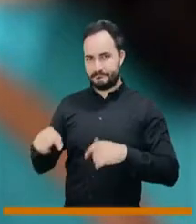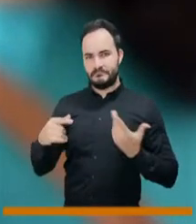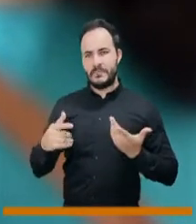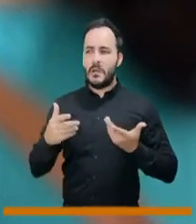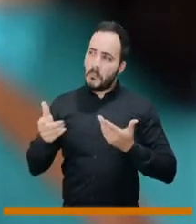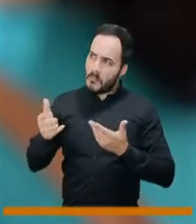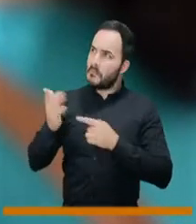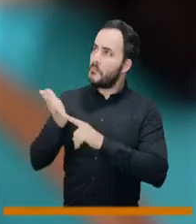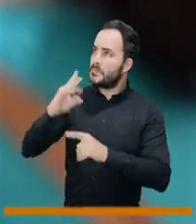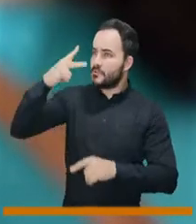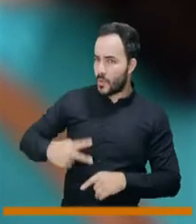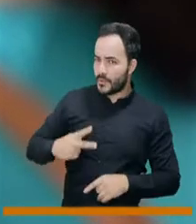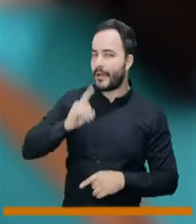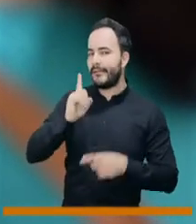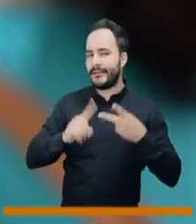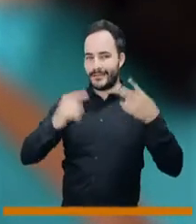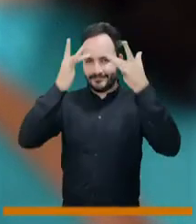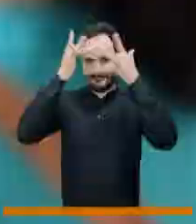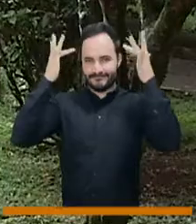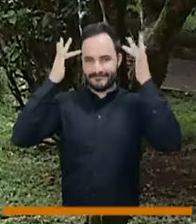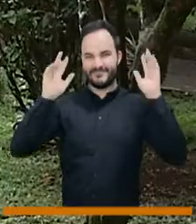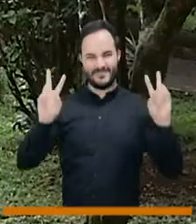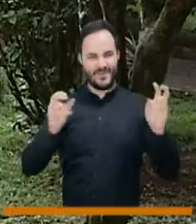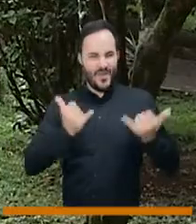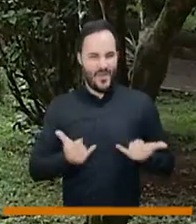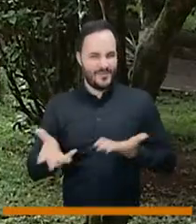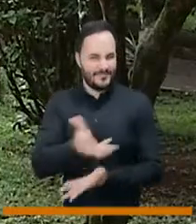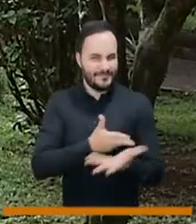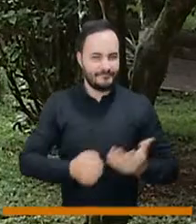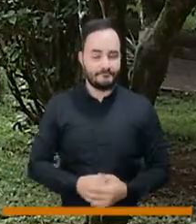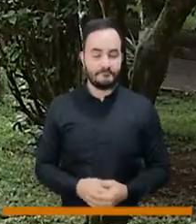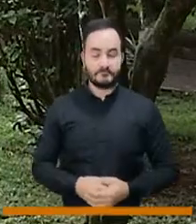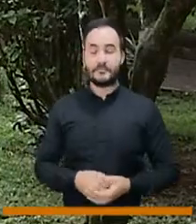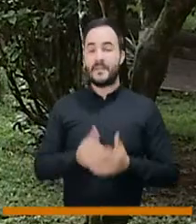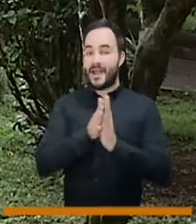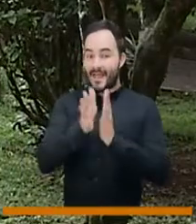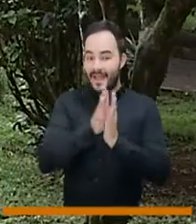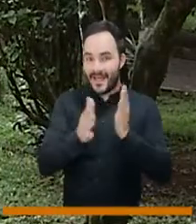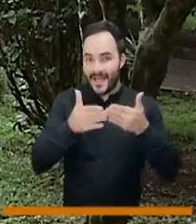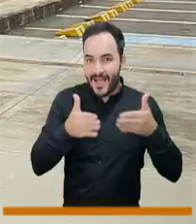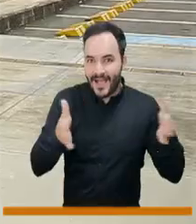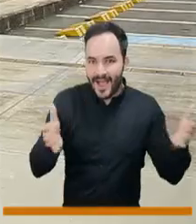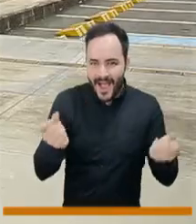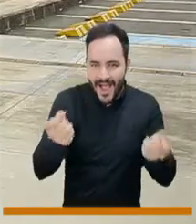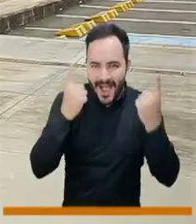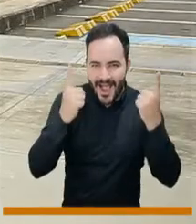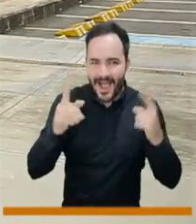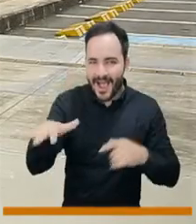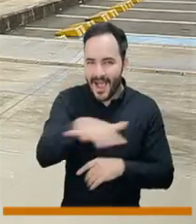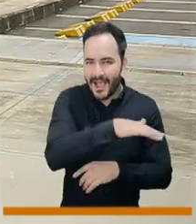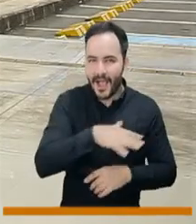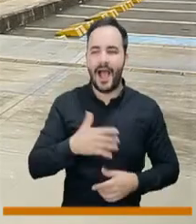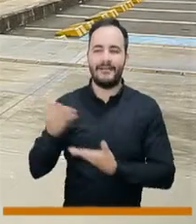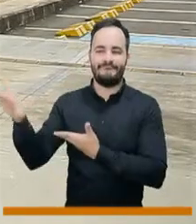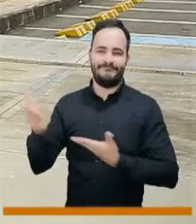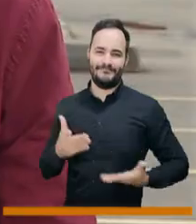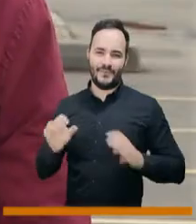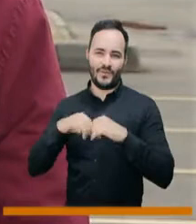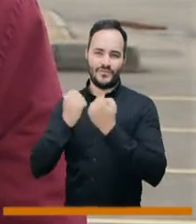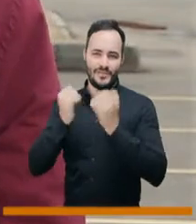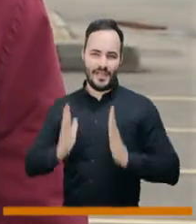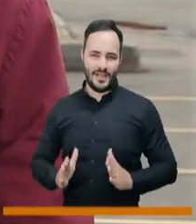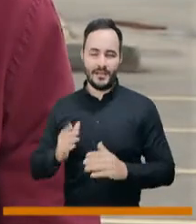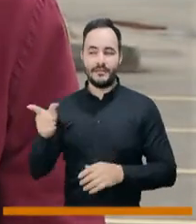mental. Este preámbulo nos permite darle el saludo a nuestro concejal invitado en el día de hoy, Luis